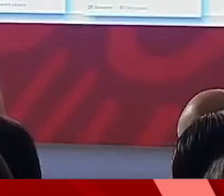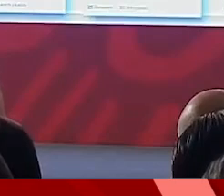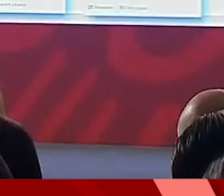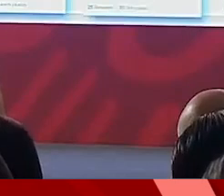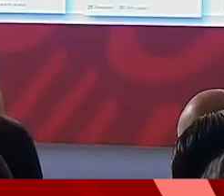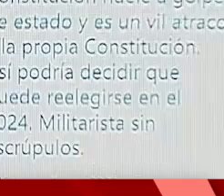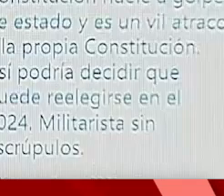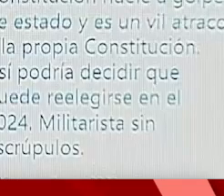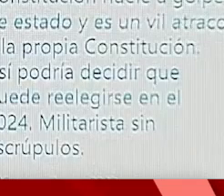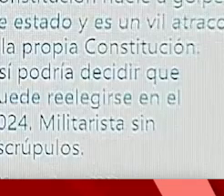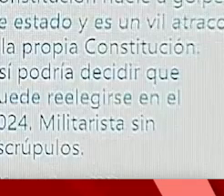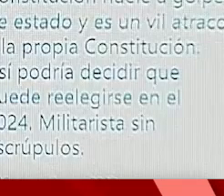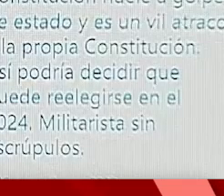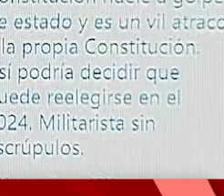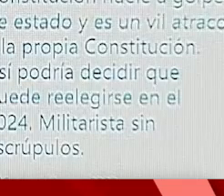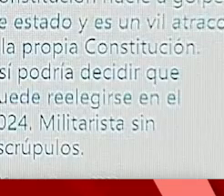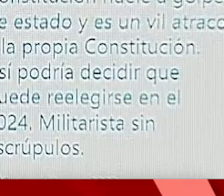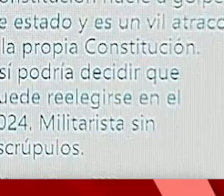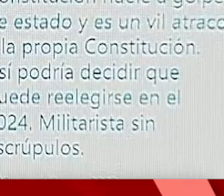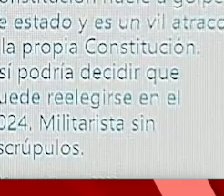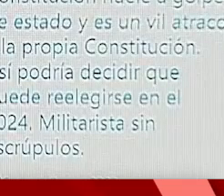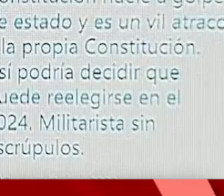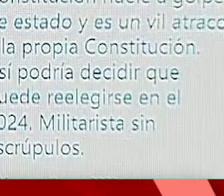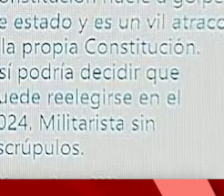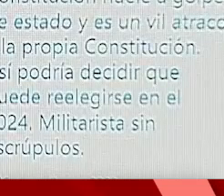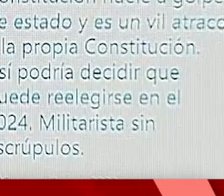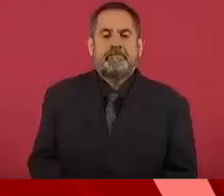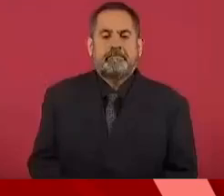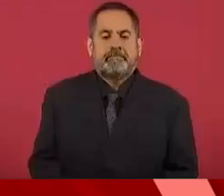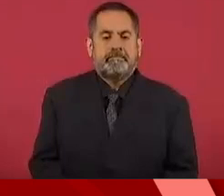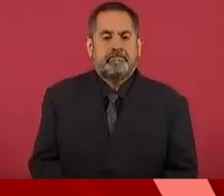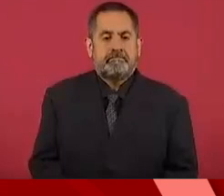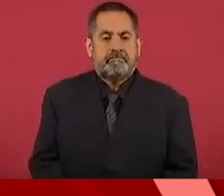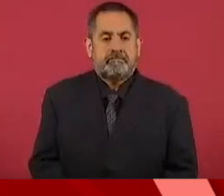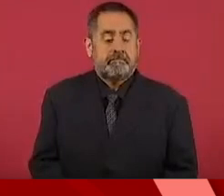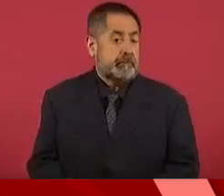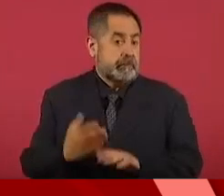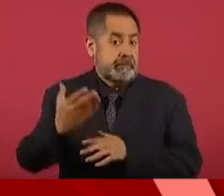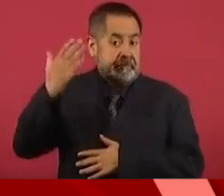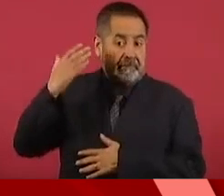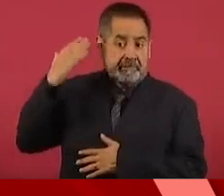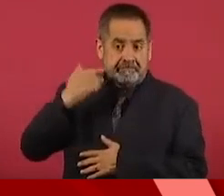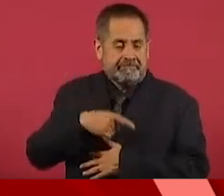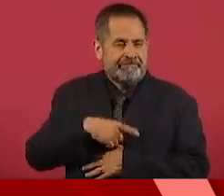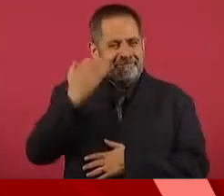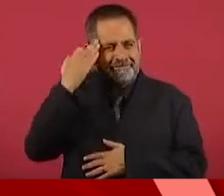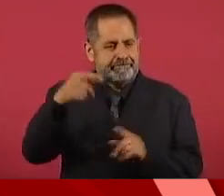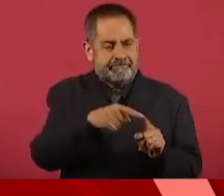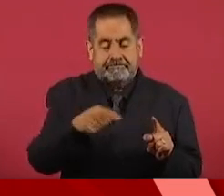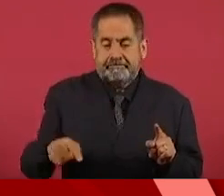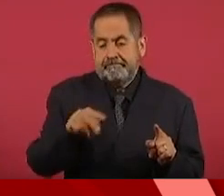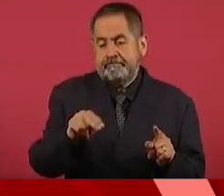que imperaba en el periodo neoliberal,